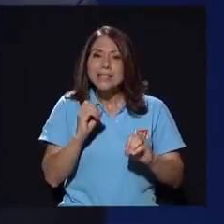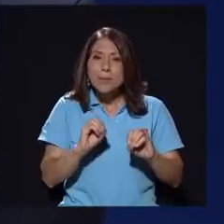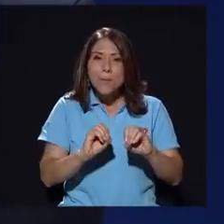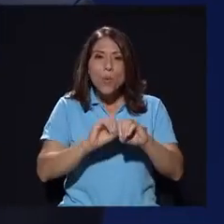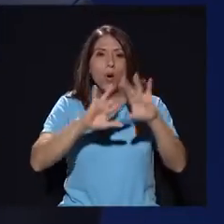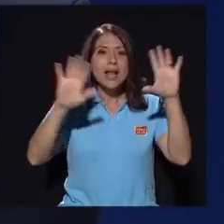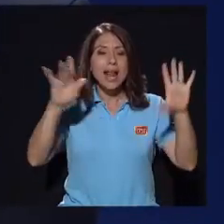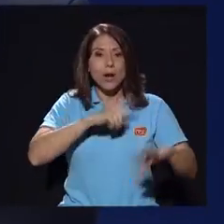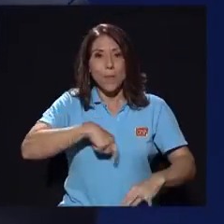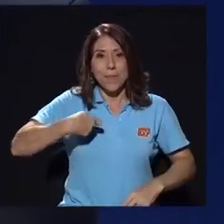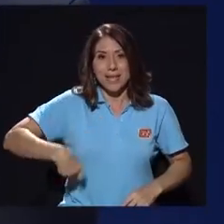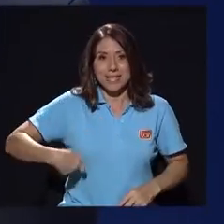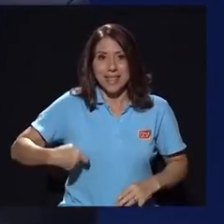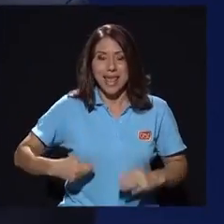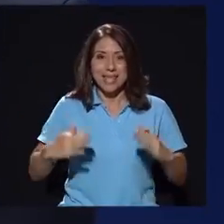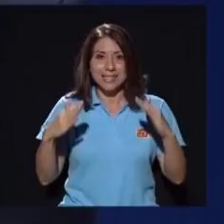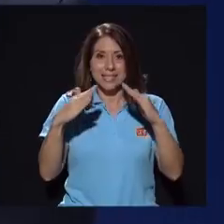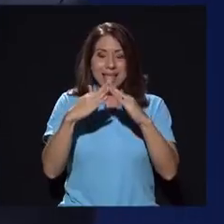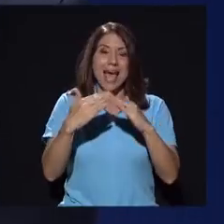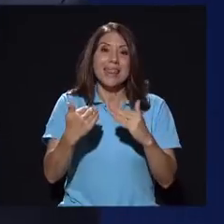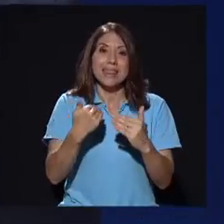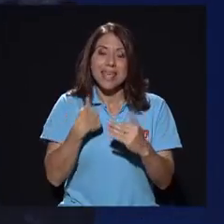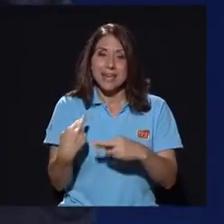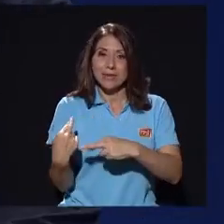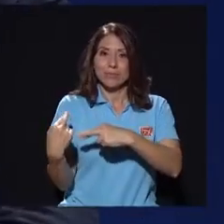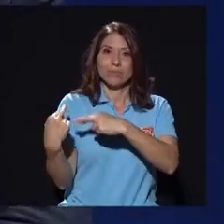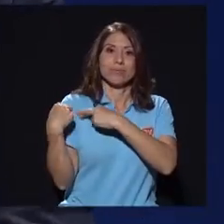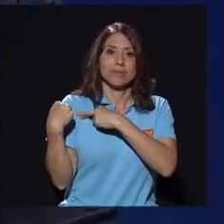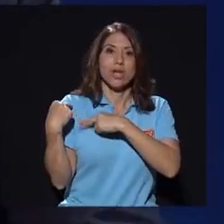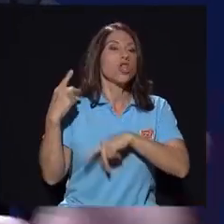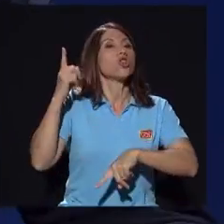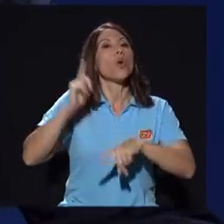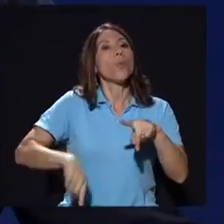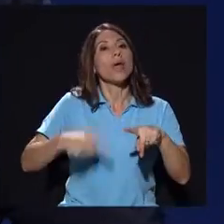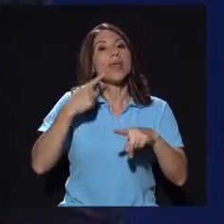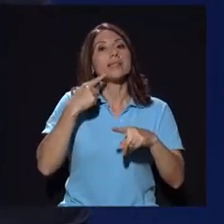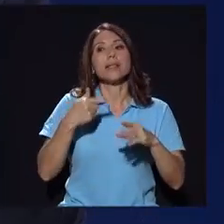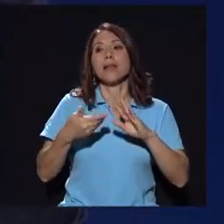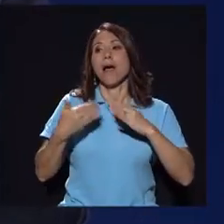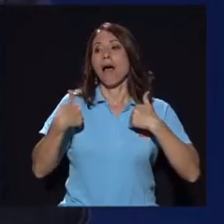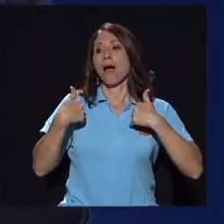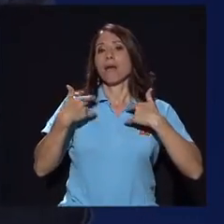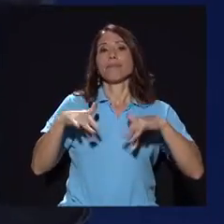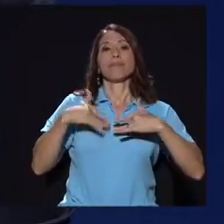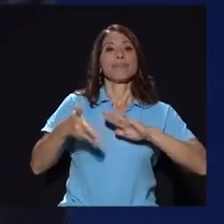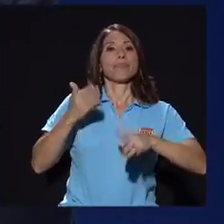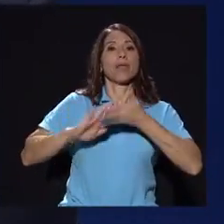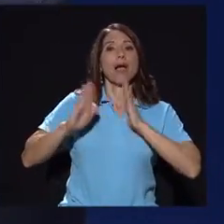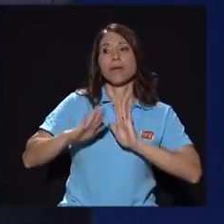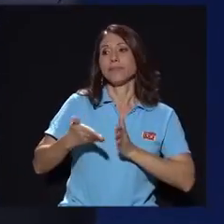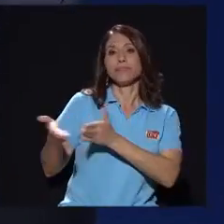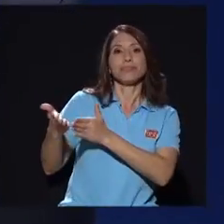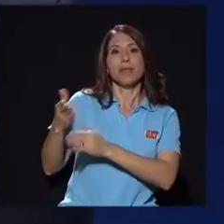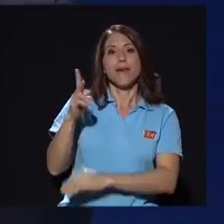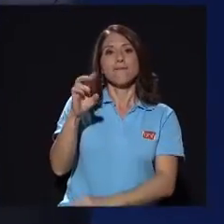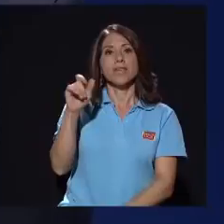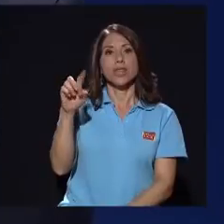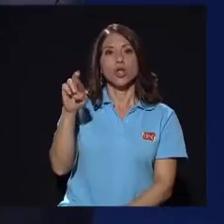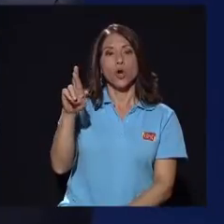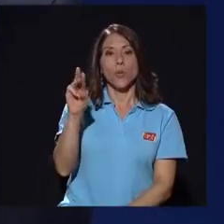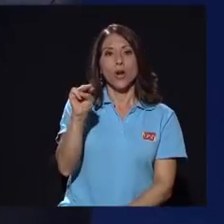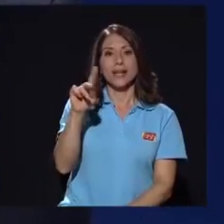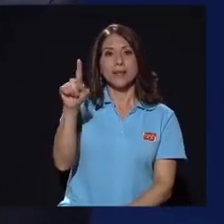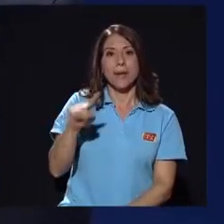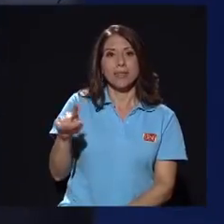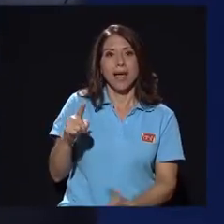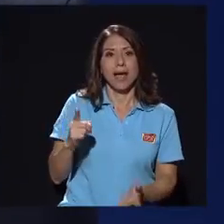tiene una cuota de responsabilidad de la cual no puede decir Víctor Morales Zapata o sea al menos desde mi punto de vista no como